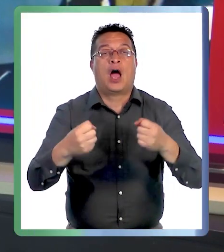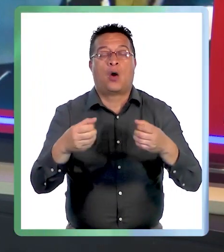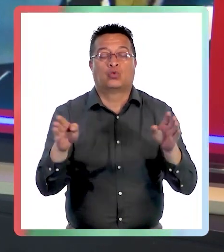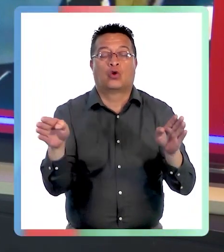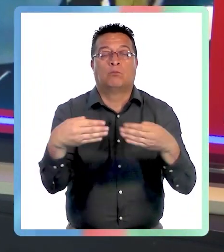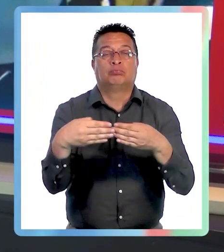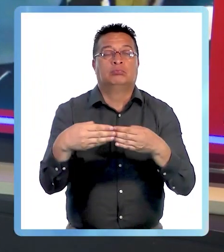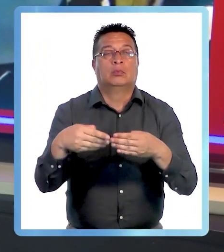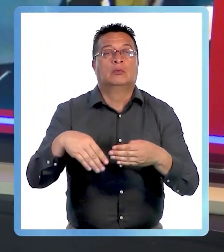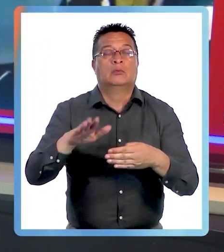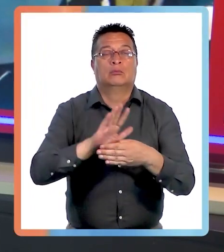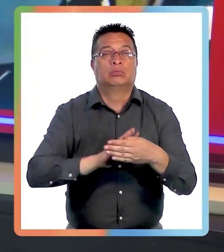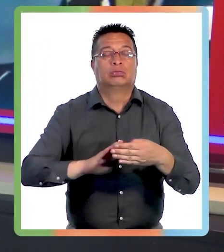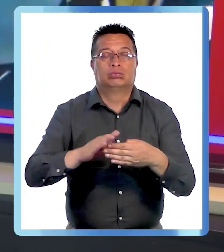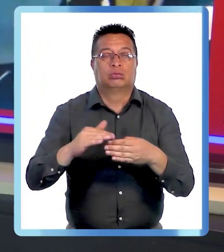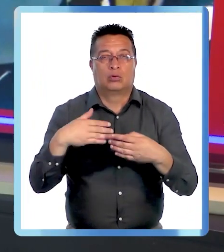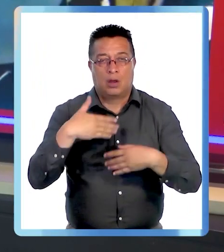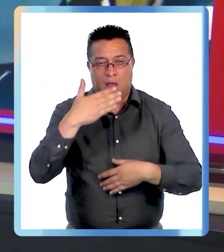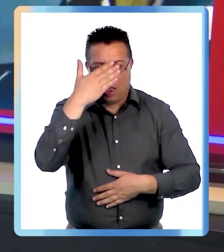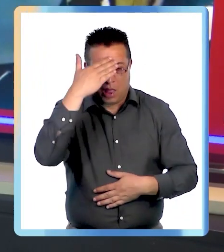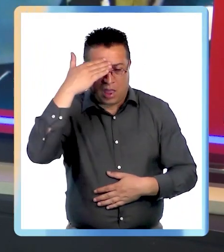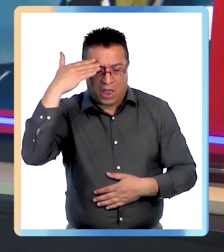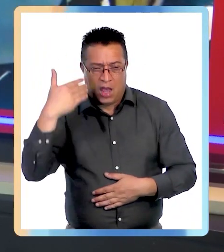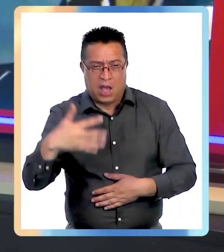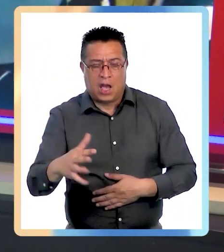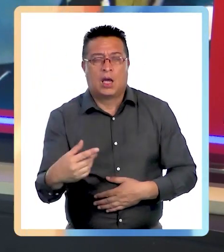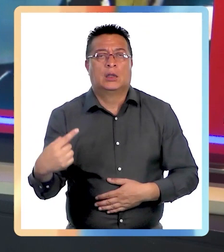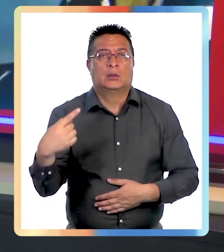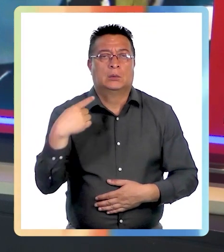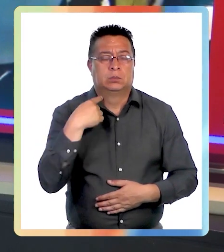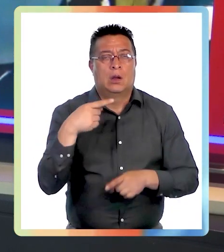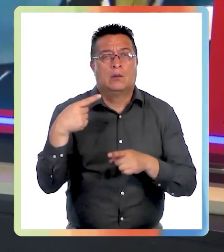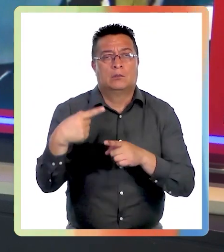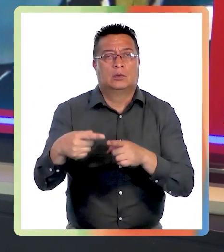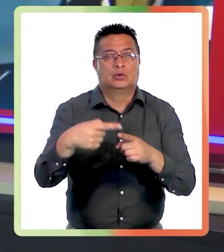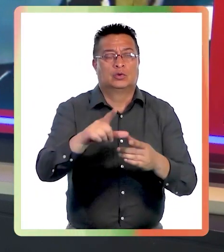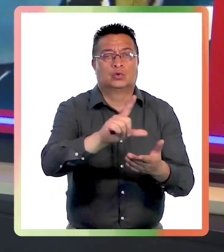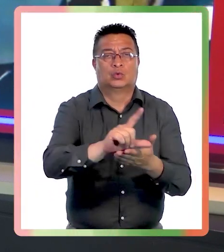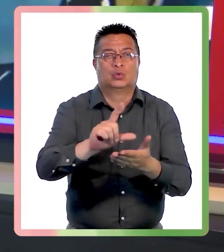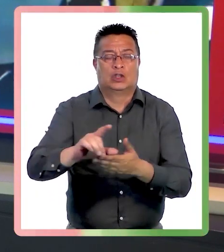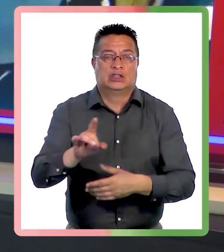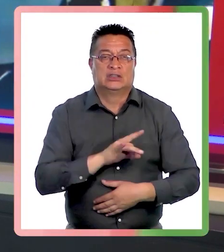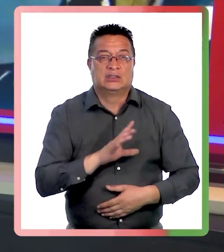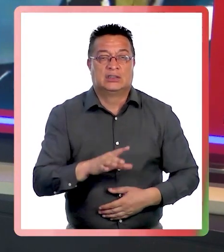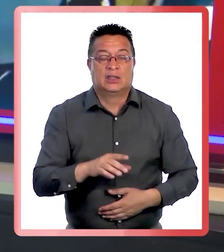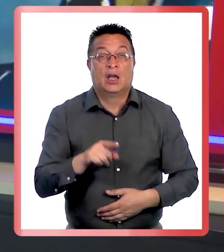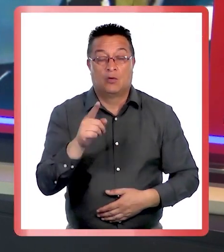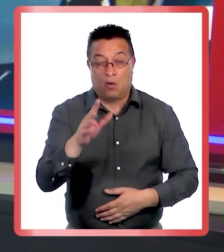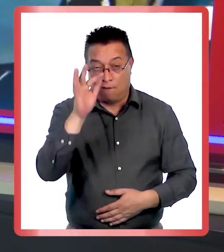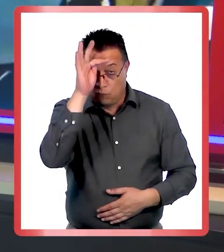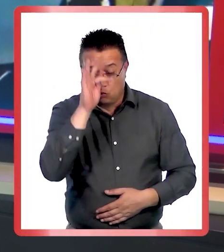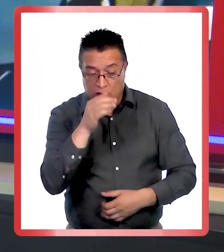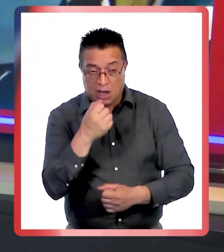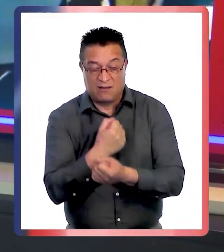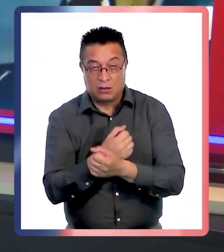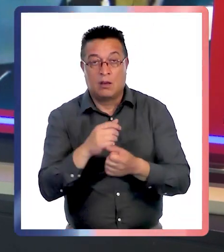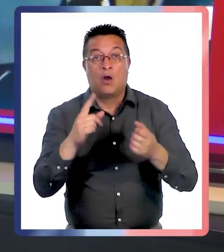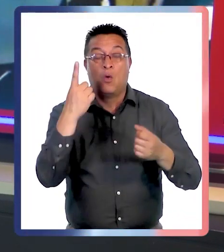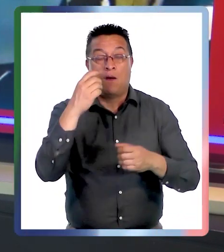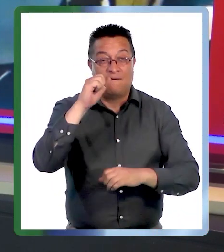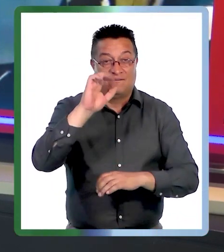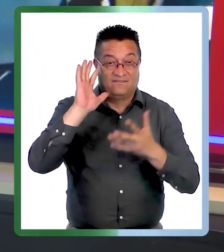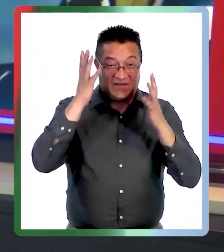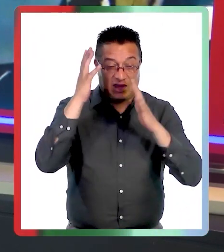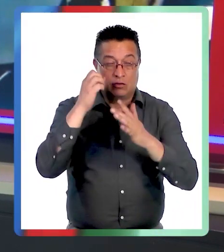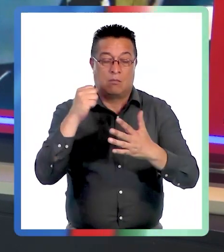encerrado en el interior de un auto con las altas temperaturas que afectan a distintos puntos del país. Uno de los funcionarios tuvo